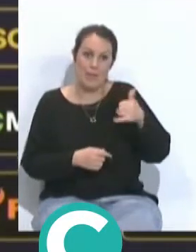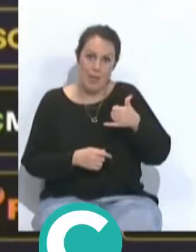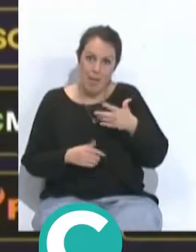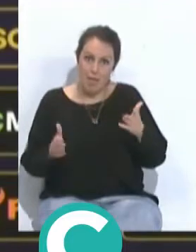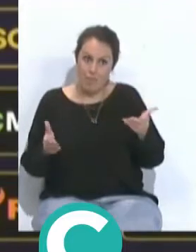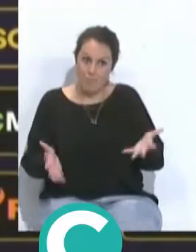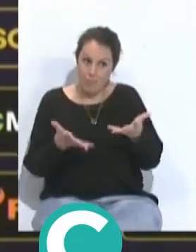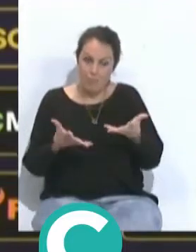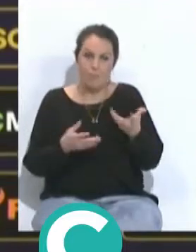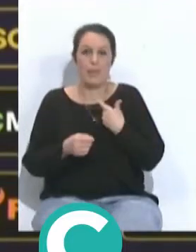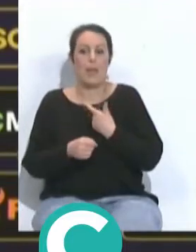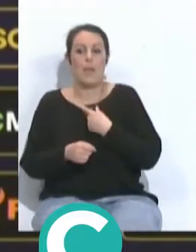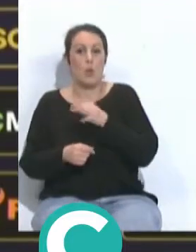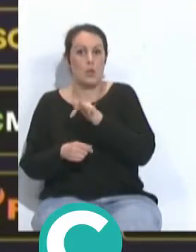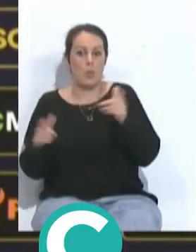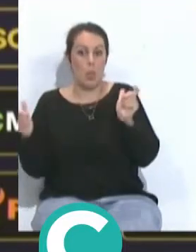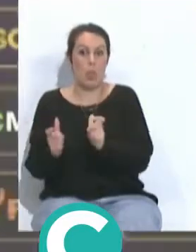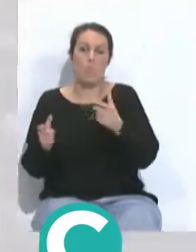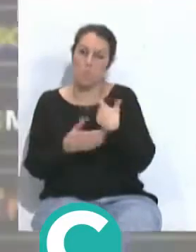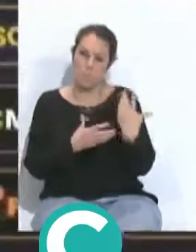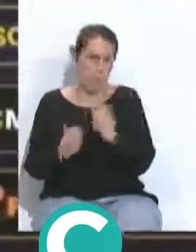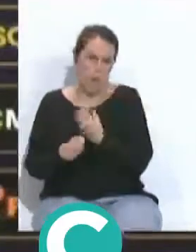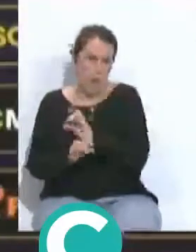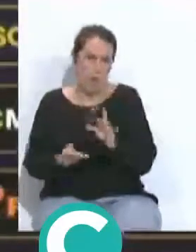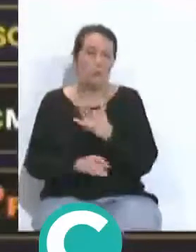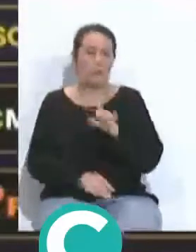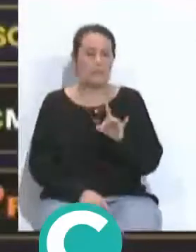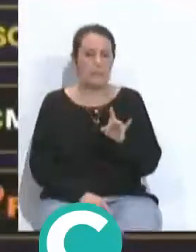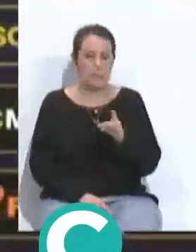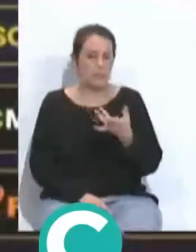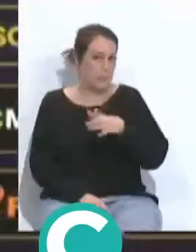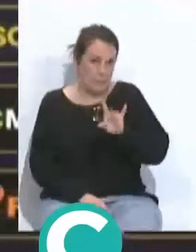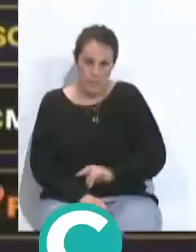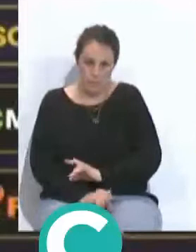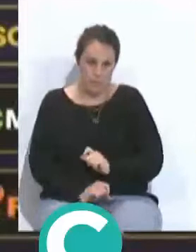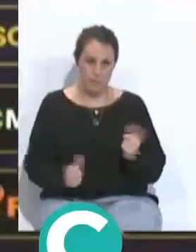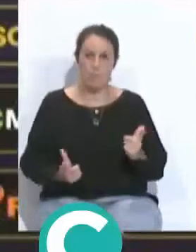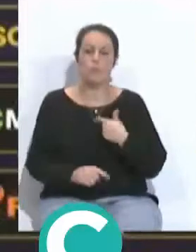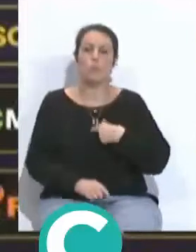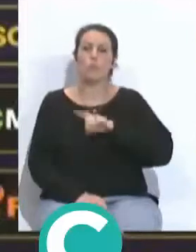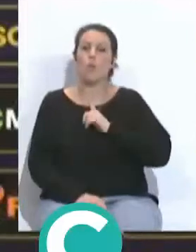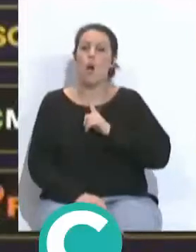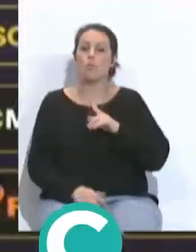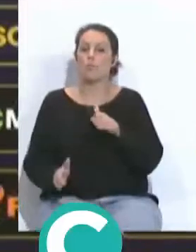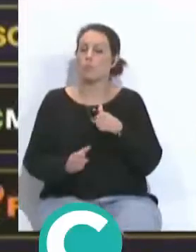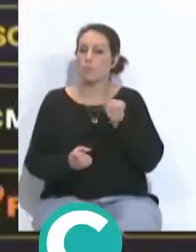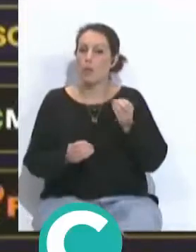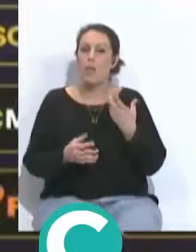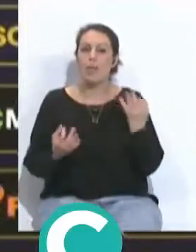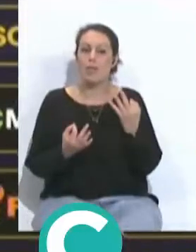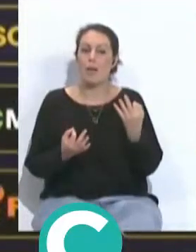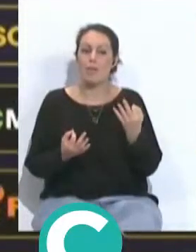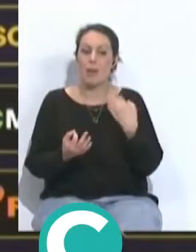y reducir al máximo todas las virtudes que tiene, que son muchas. Sí, sí, rotundo, ¿no? Al final estamos en un buen momento y también tenemos que